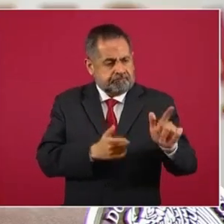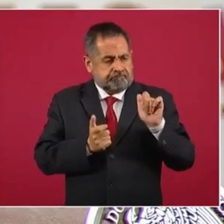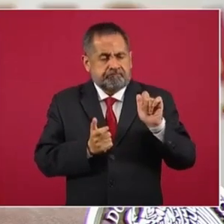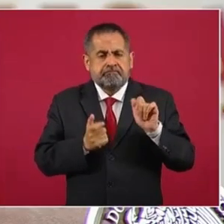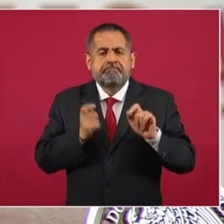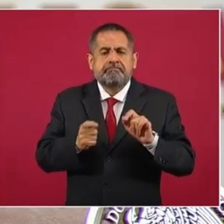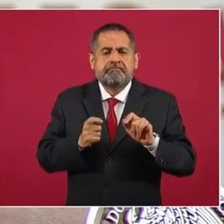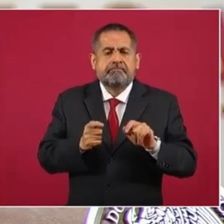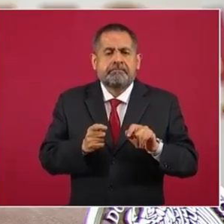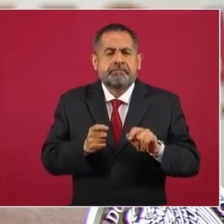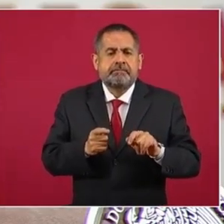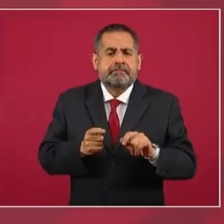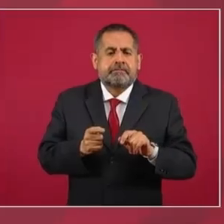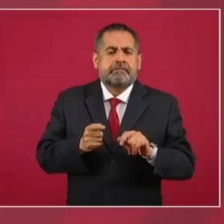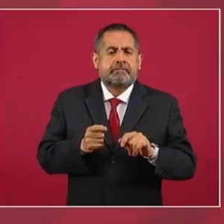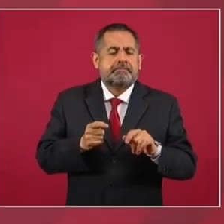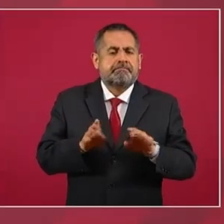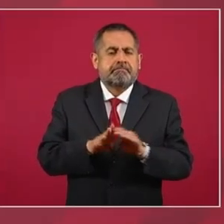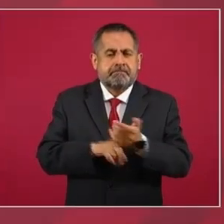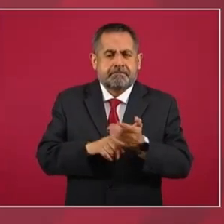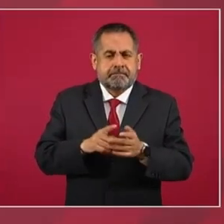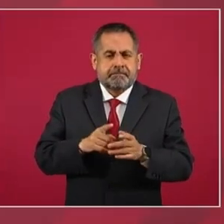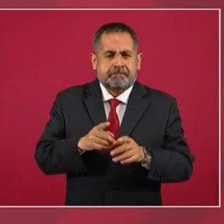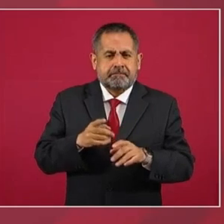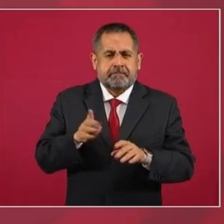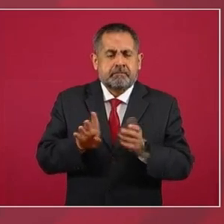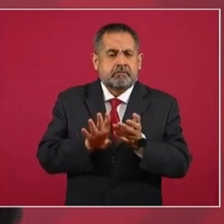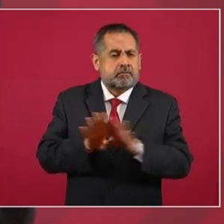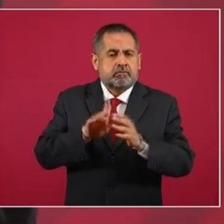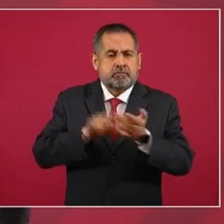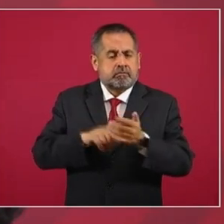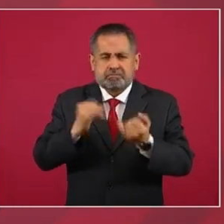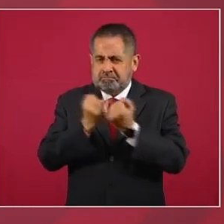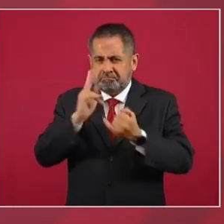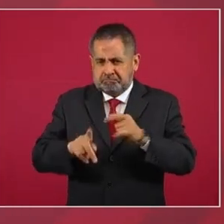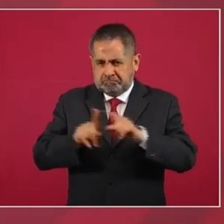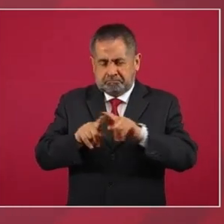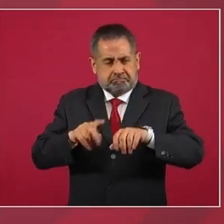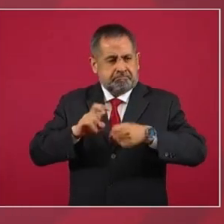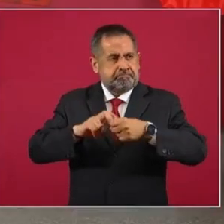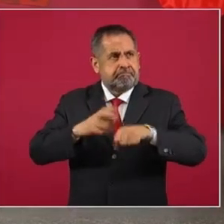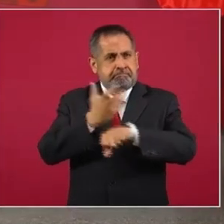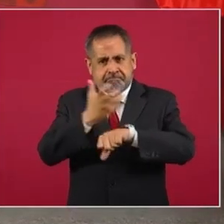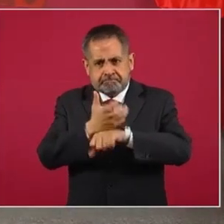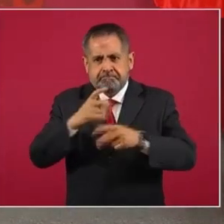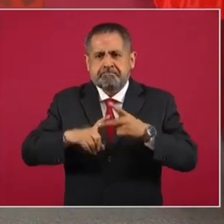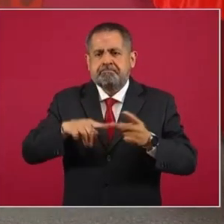lo que en promedio se cobra en Estados Unidos, en Chile